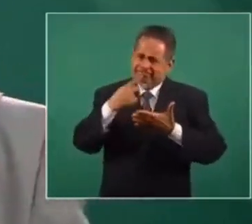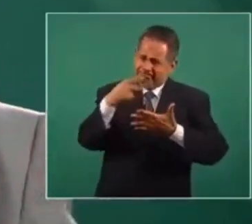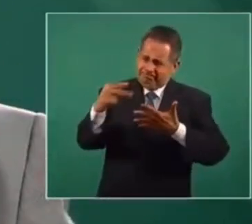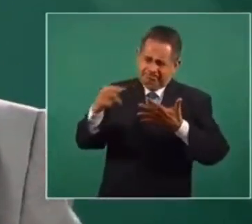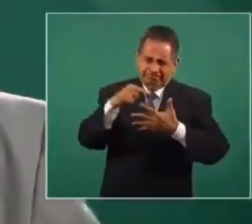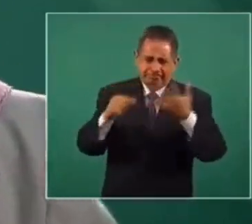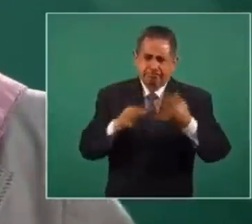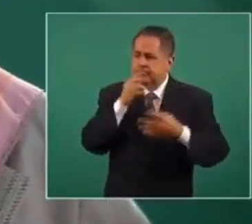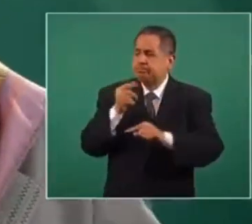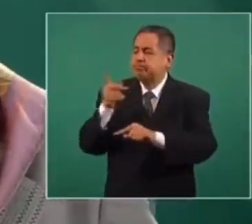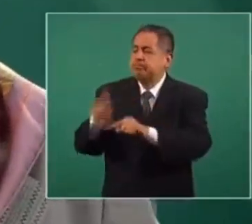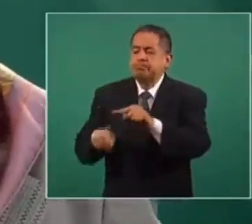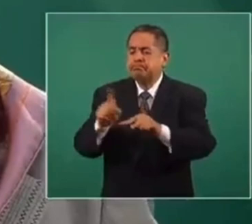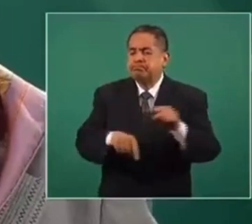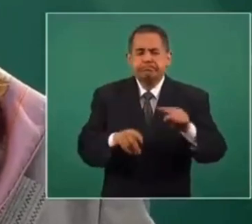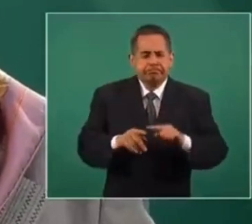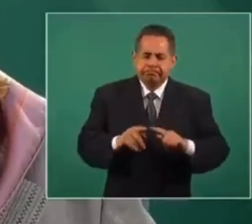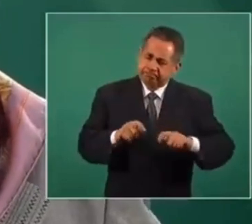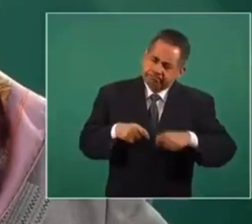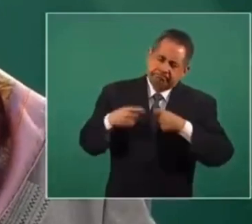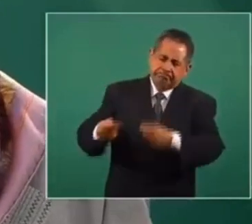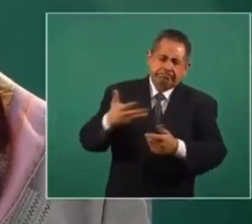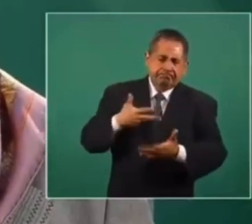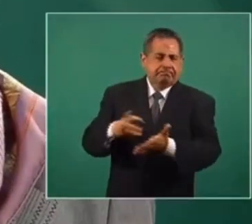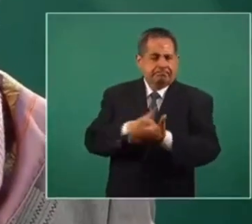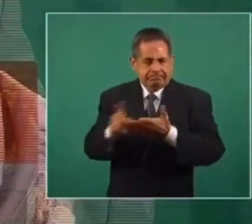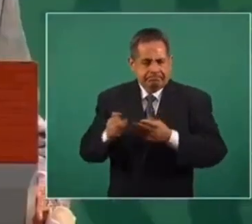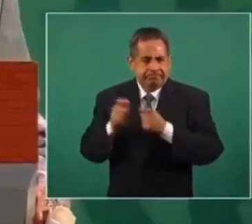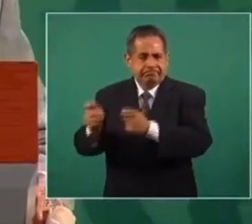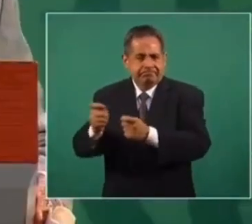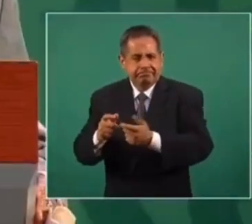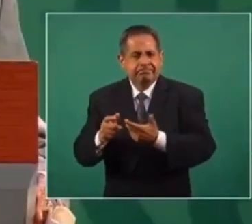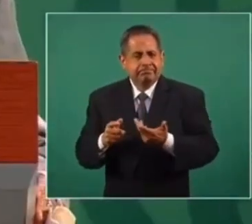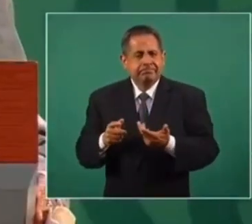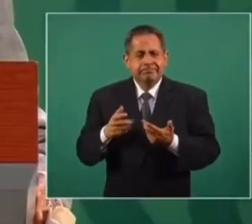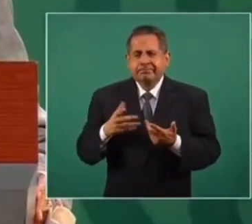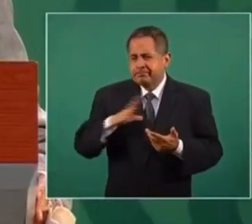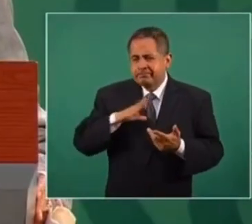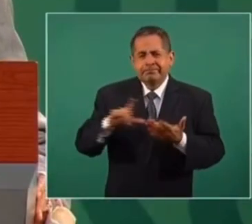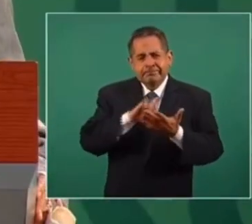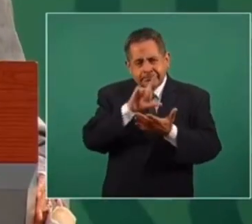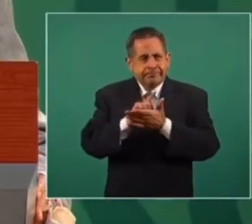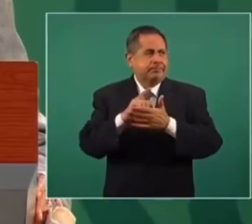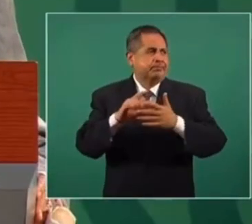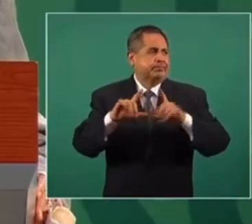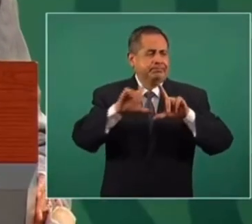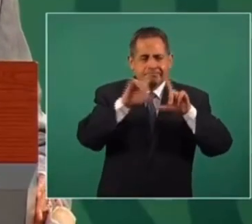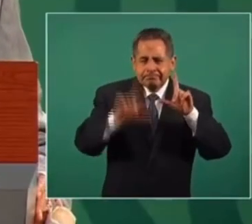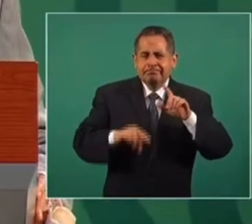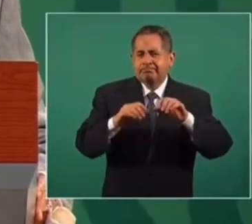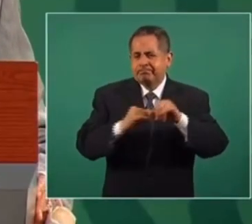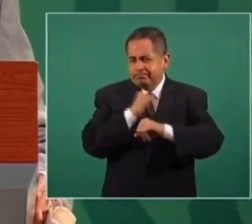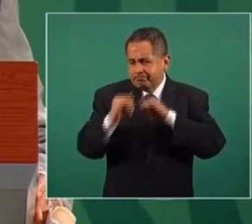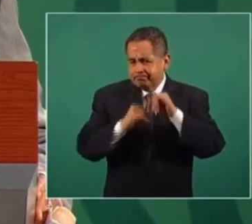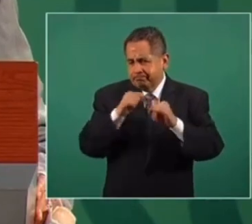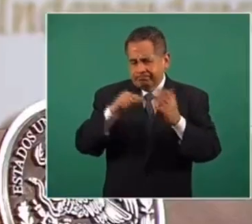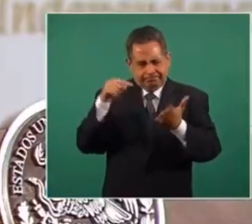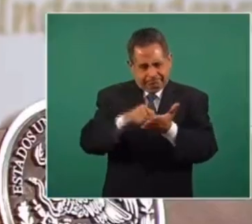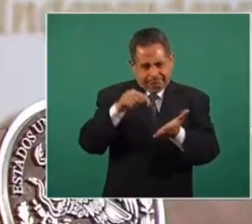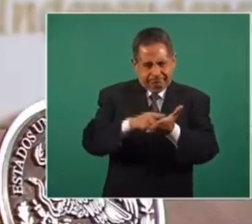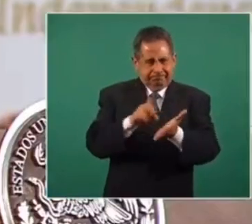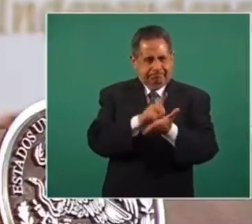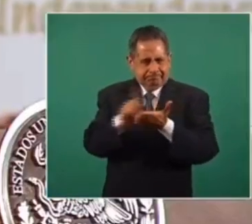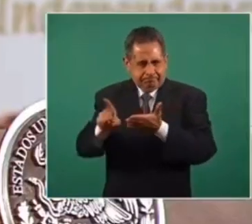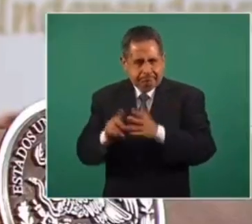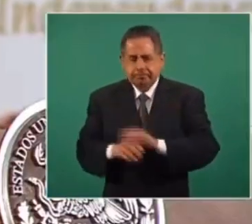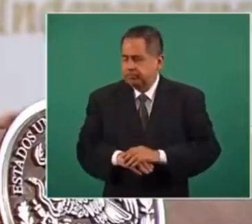otro tipo de legislación nacional e internacional. No, lo que